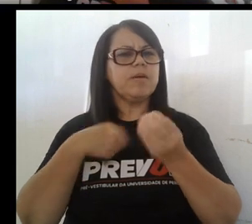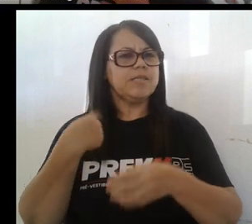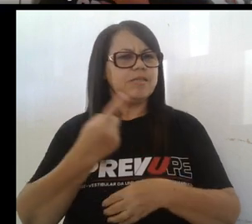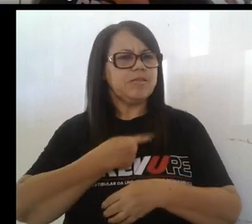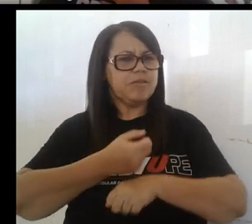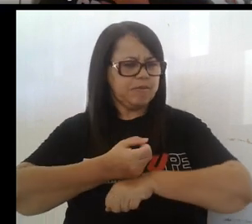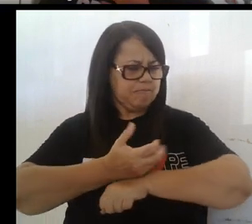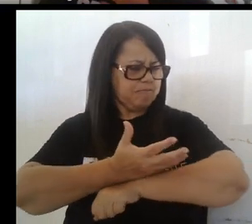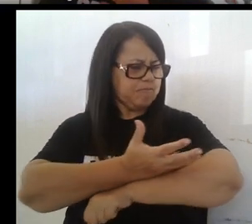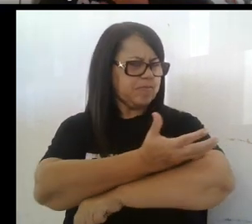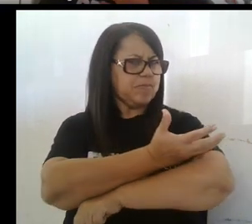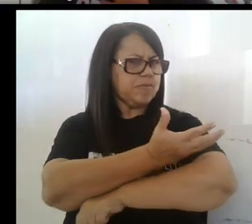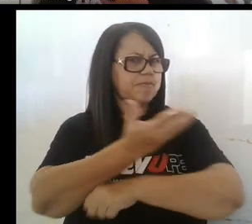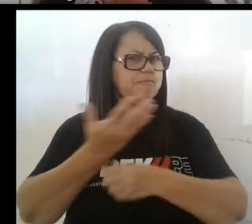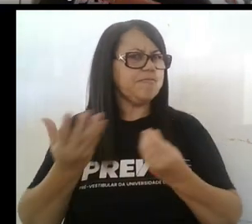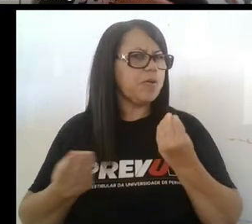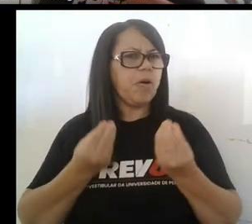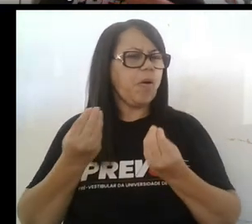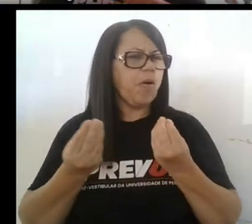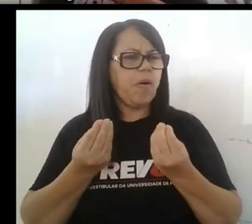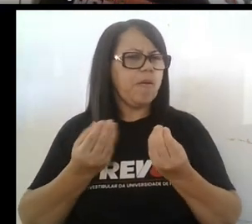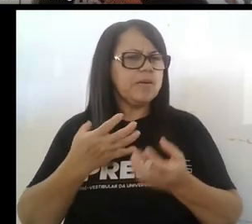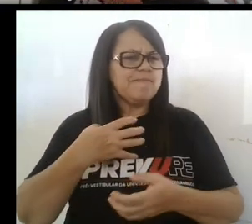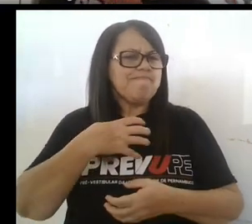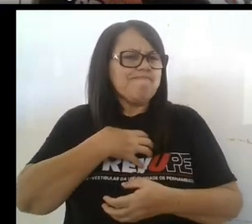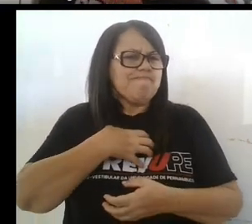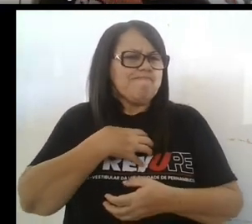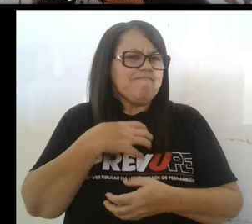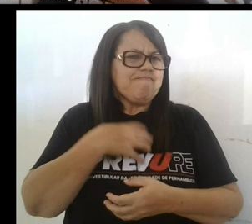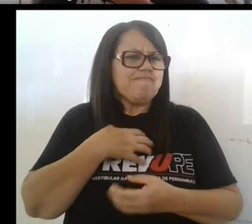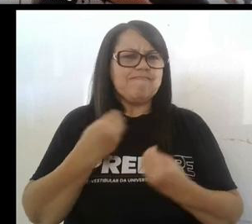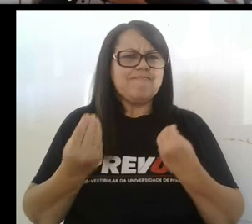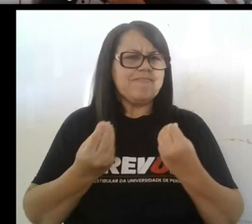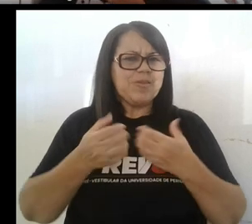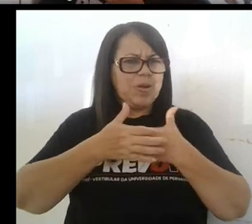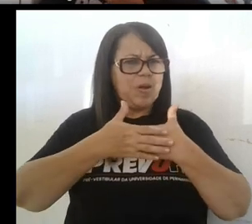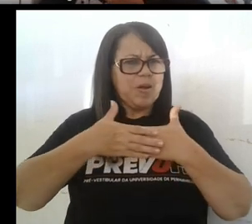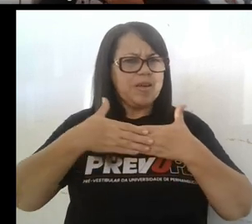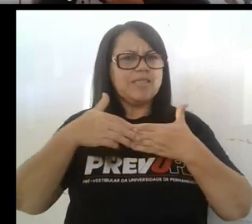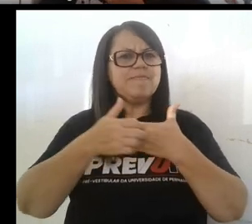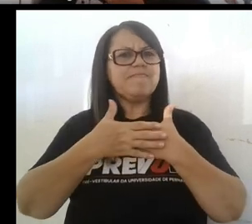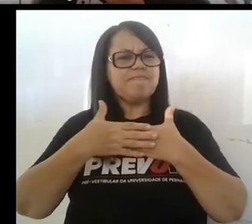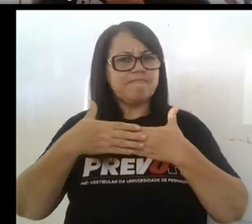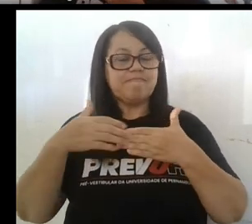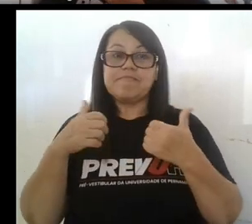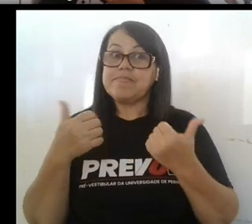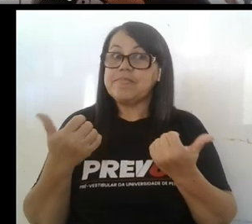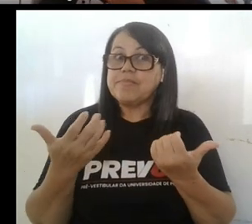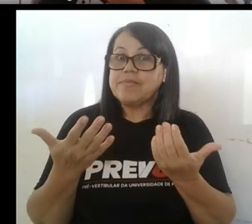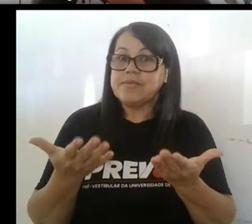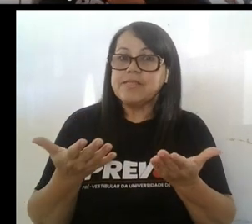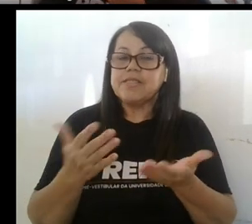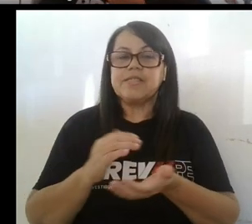de ánimo, nuestras emociones, afectos, en fin, sentimientos.